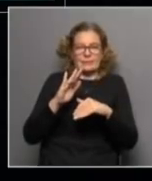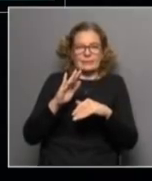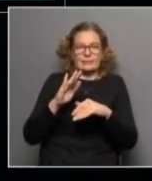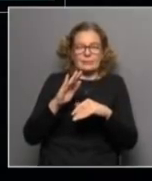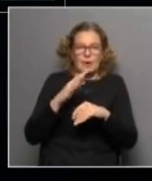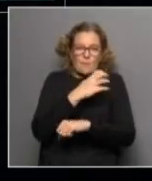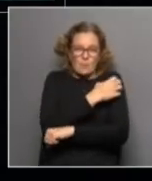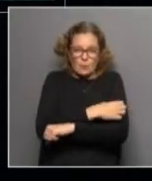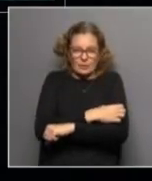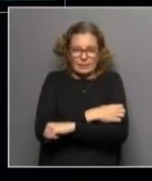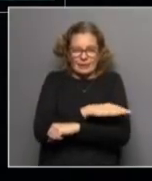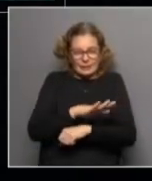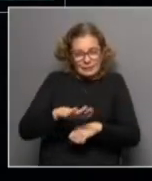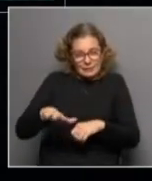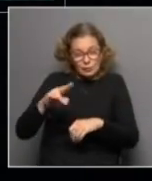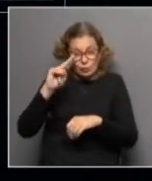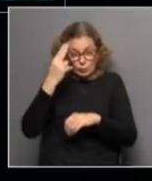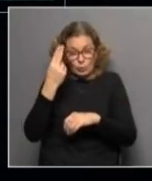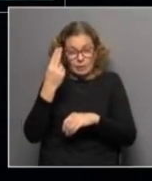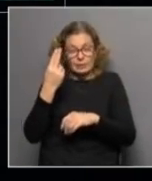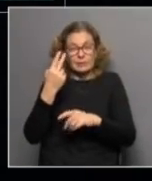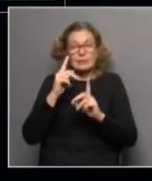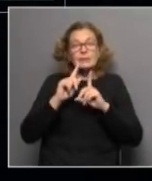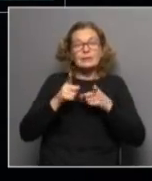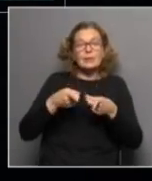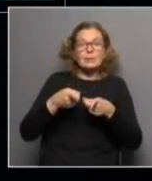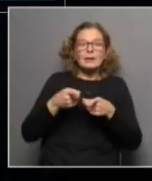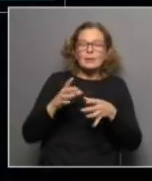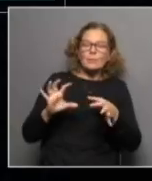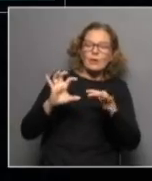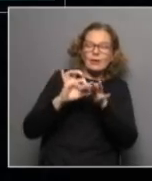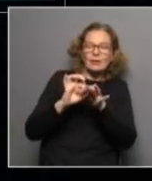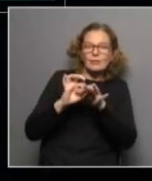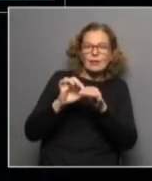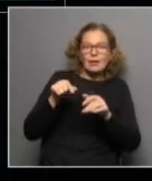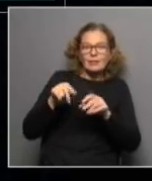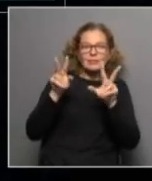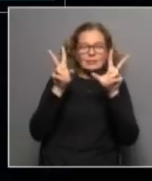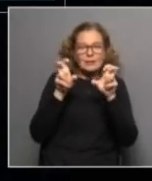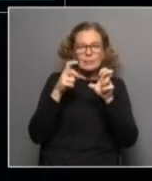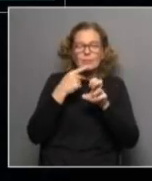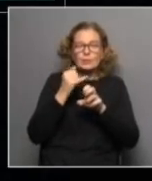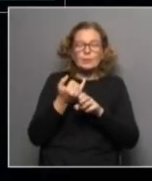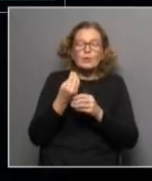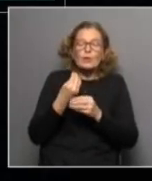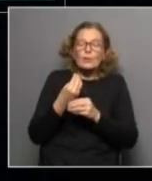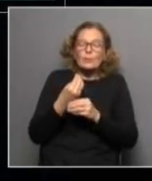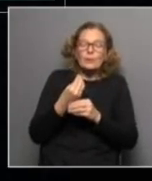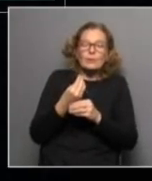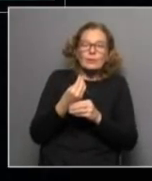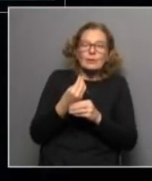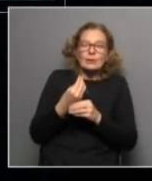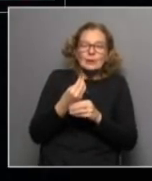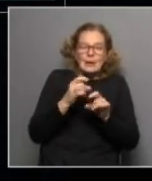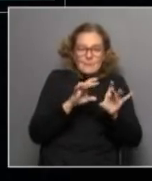pobreza infantil en Uruguay y también relacionado a ella cómo en el